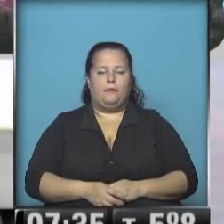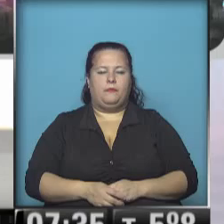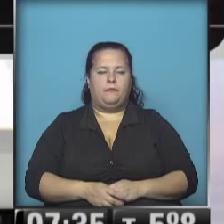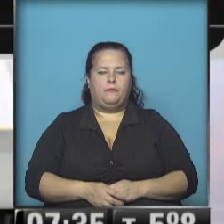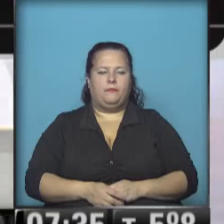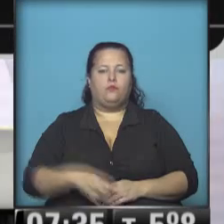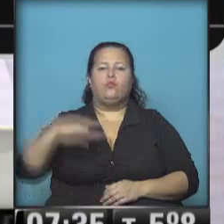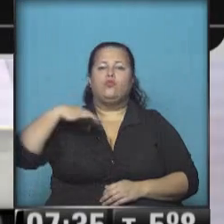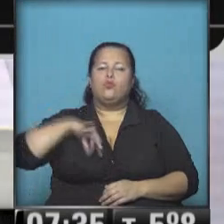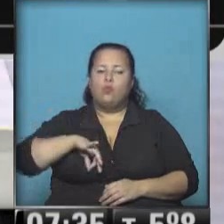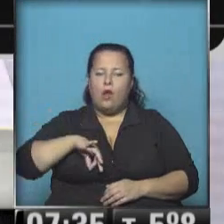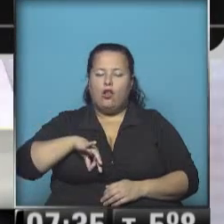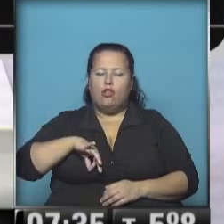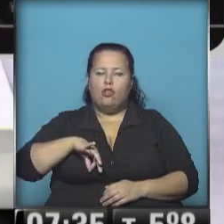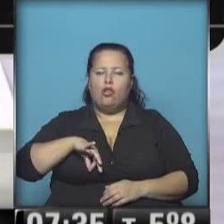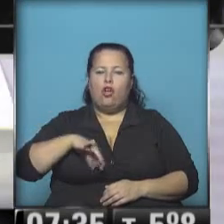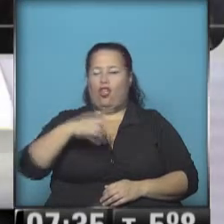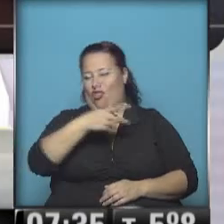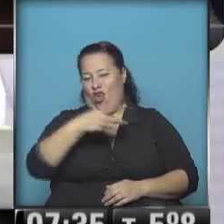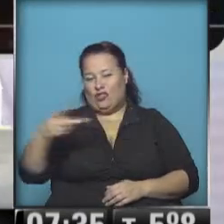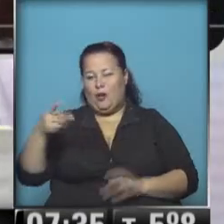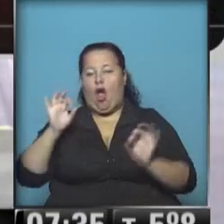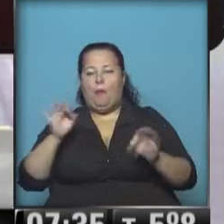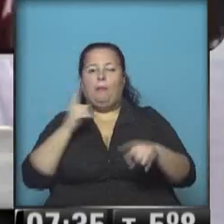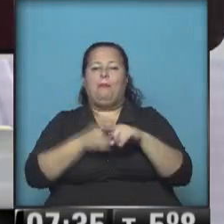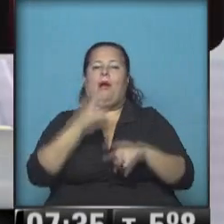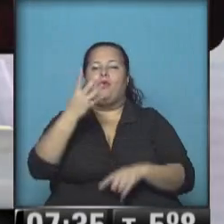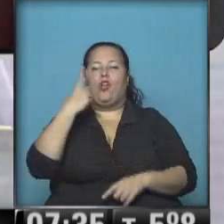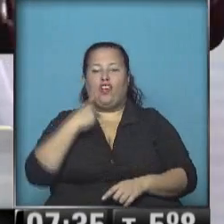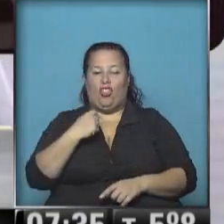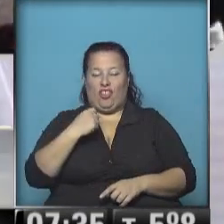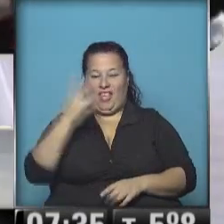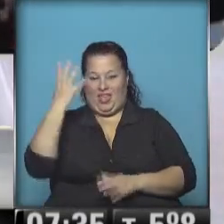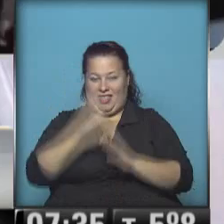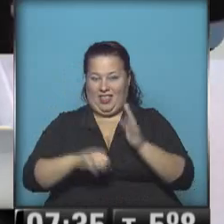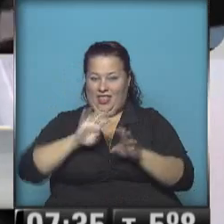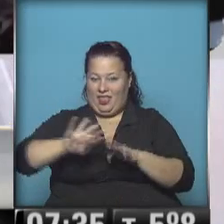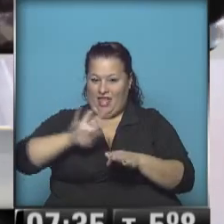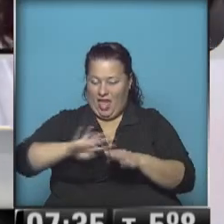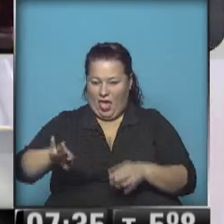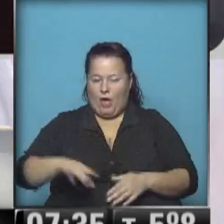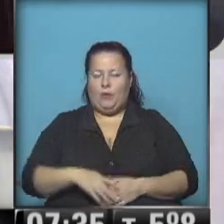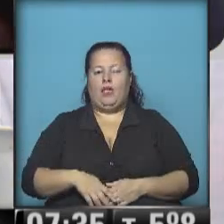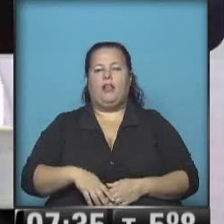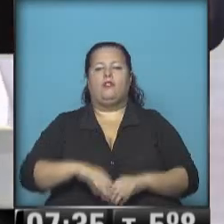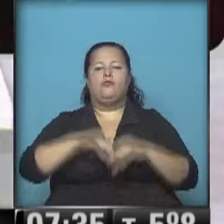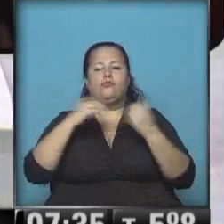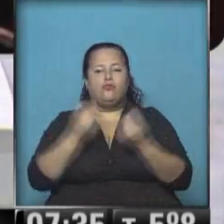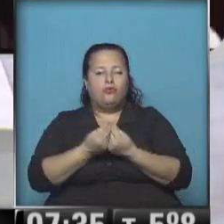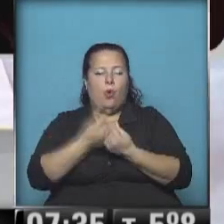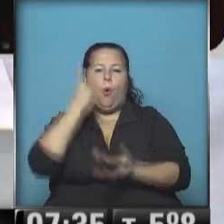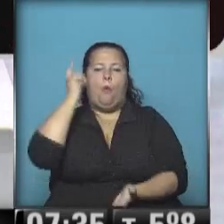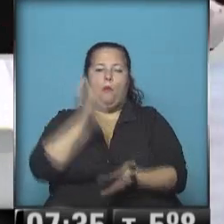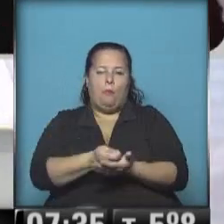sueldo, el sueldo de la quincena completa, más los cuatro días que nos están debiendo, era en un